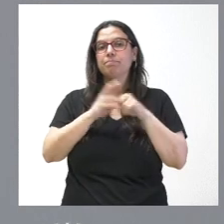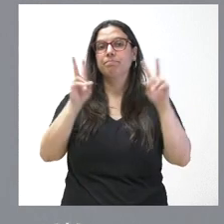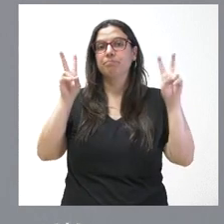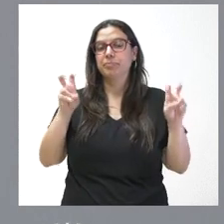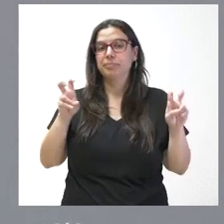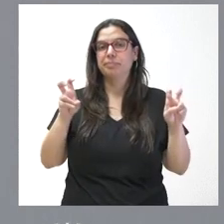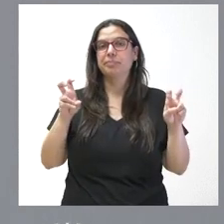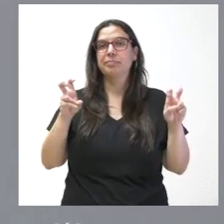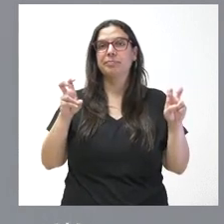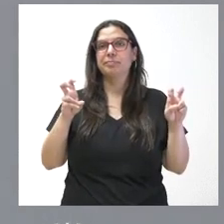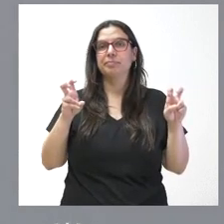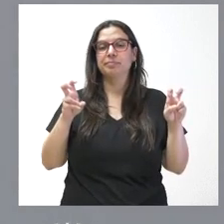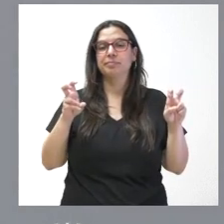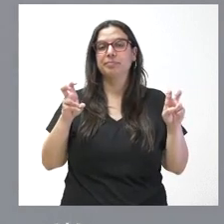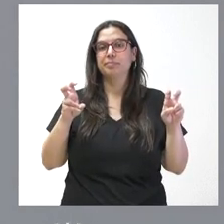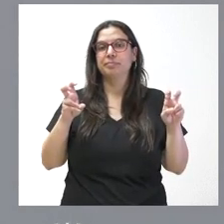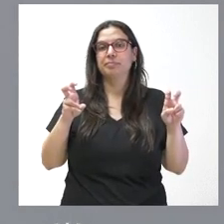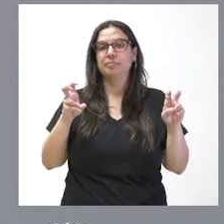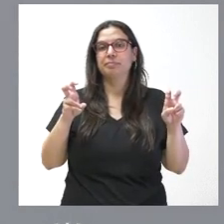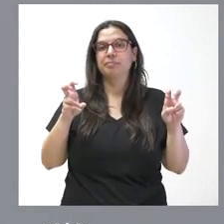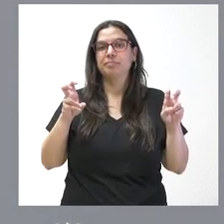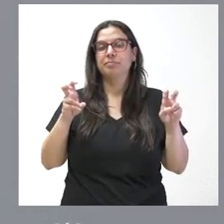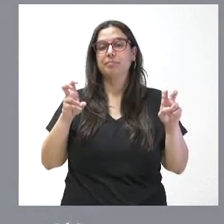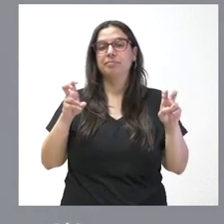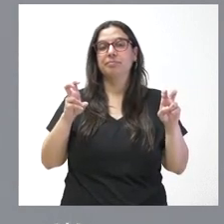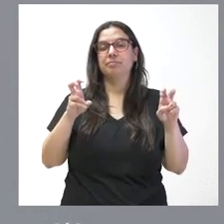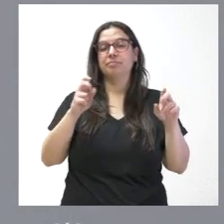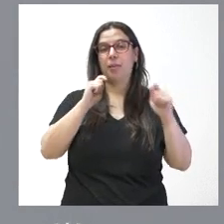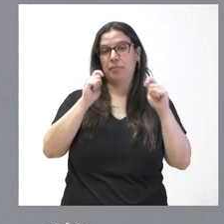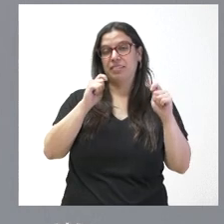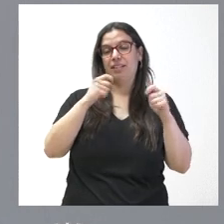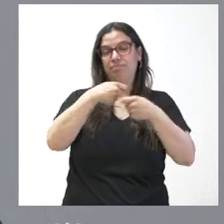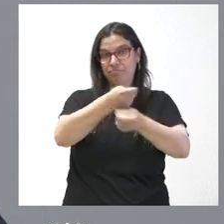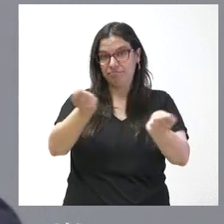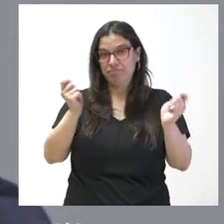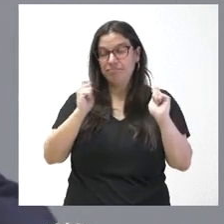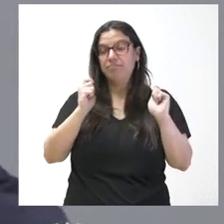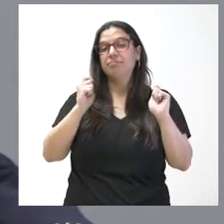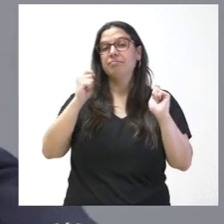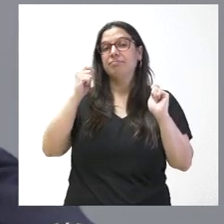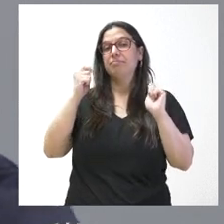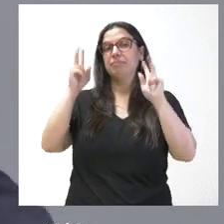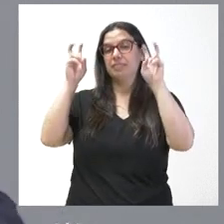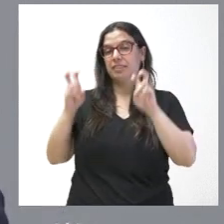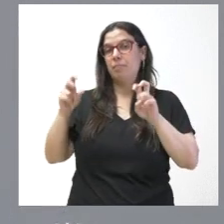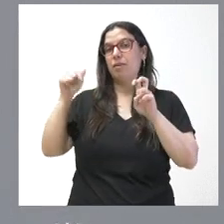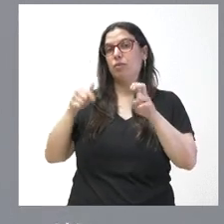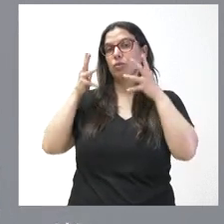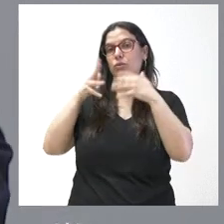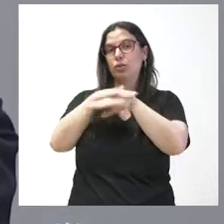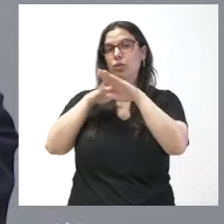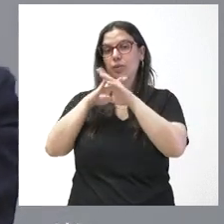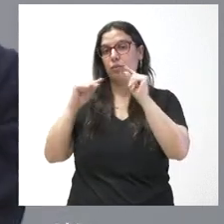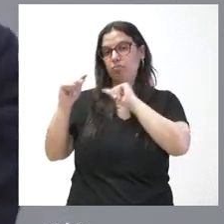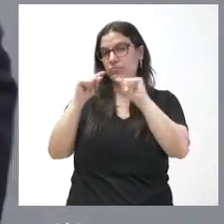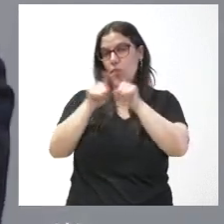dosier de prensa de esta mañana del Consejo de Gobierno, que hemos tenido como